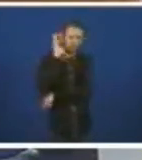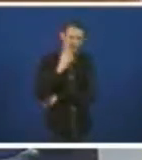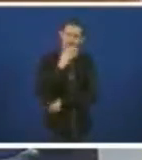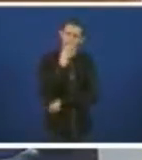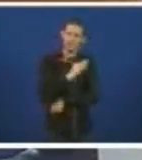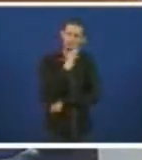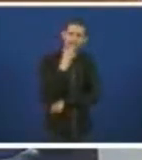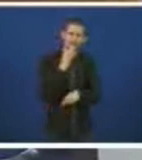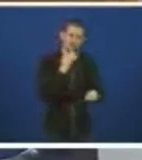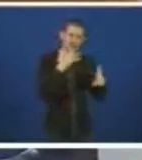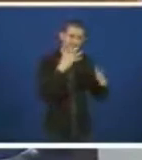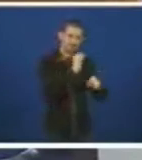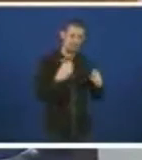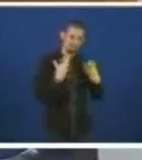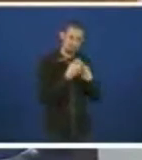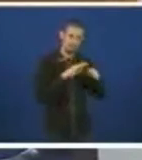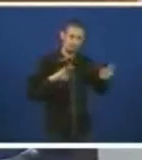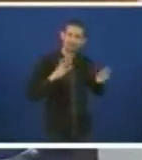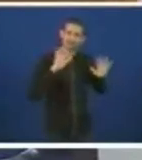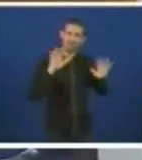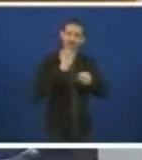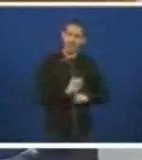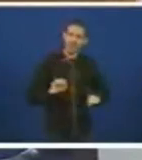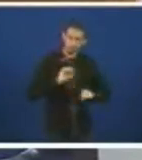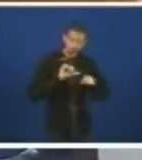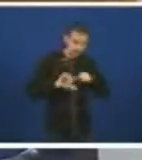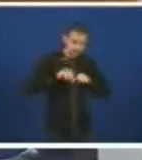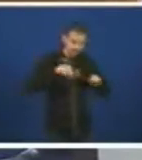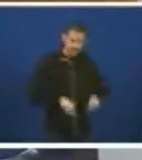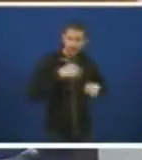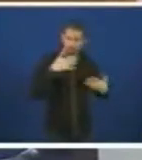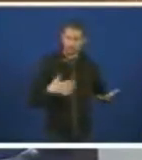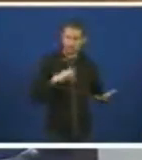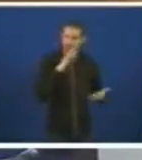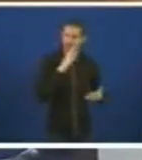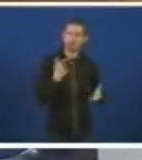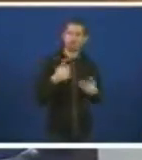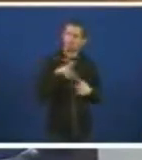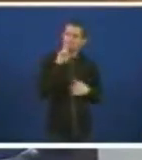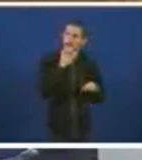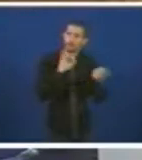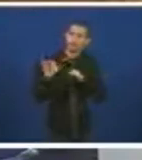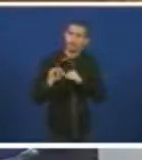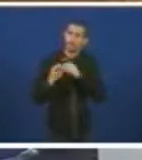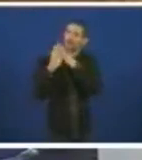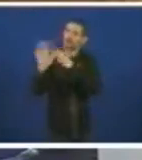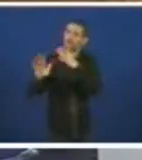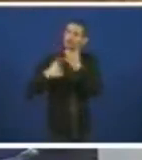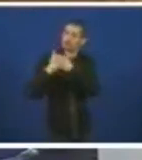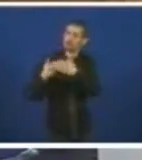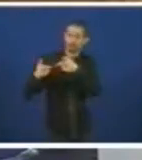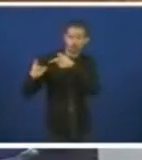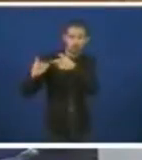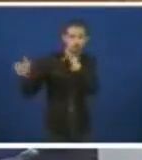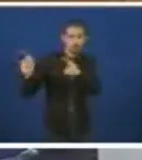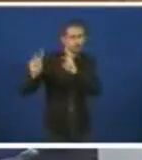con Povisa, por dez anos a partir de agora. Que pasa? Non teñen previsto abrir restos dez anos o novo hospital. Non